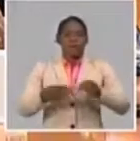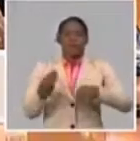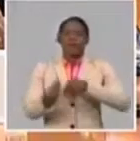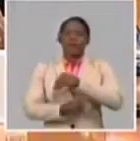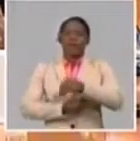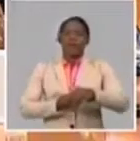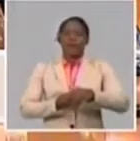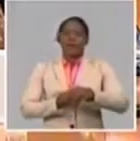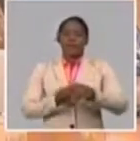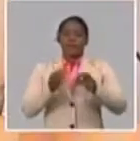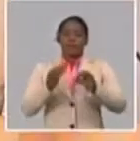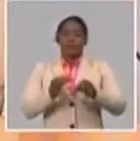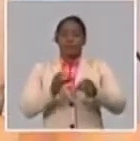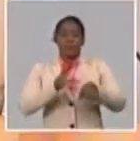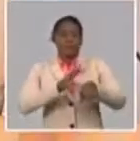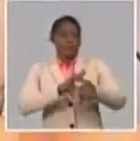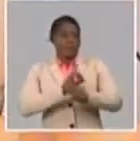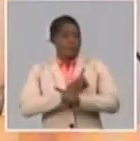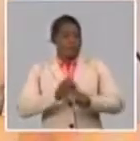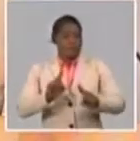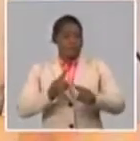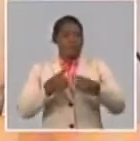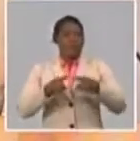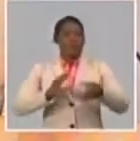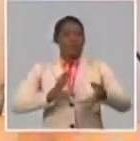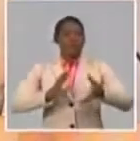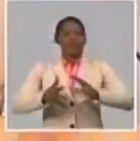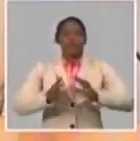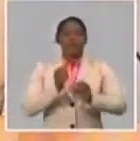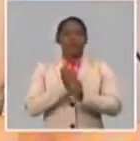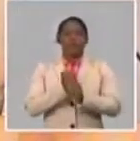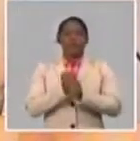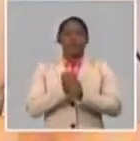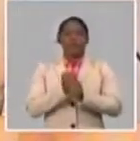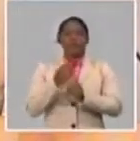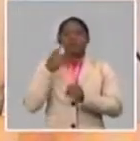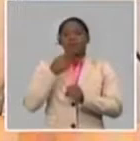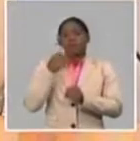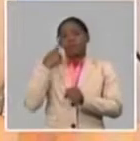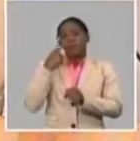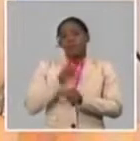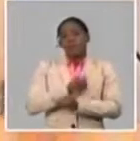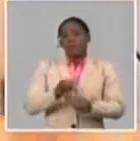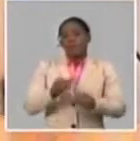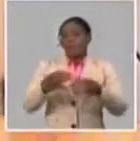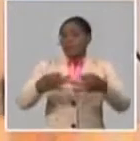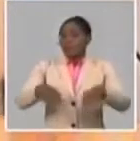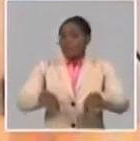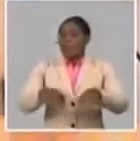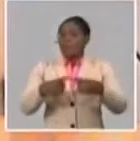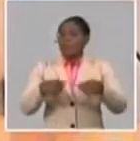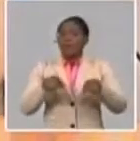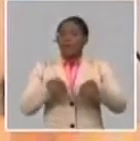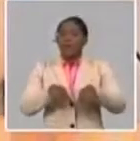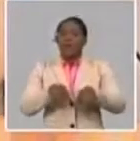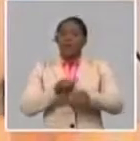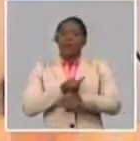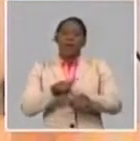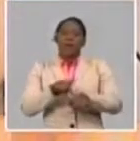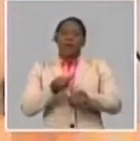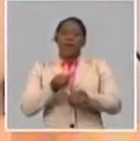Es decir, diríamos que todo comportamiento humano en esto que está ocurriendo es normal, hay que reactarse. Y hay experiencia en todo el país,